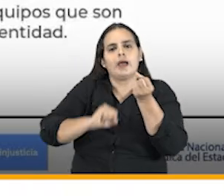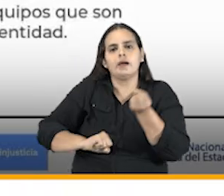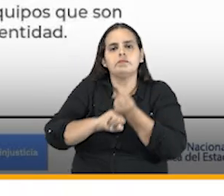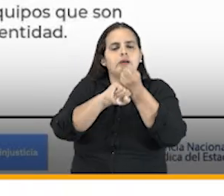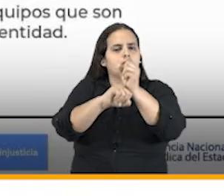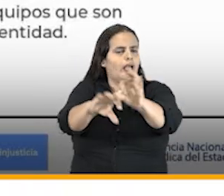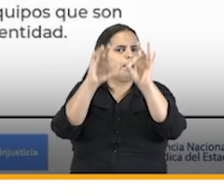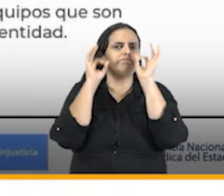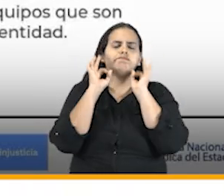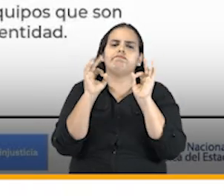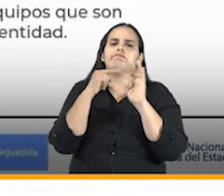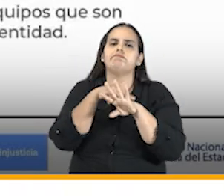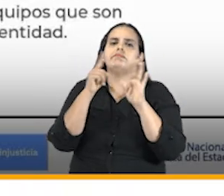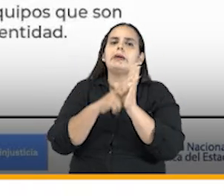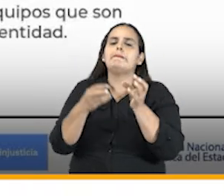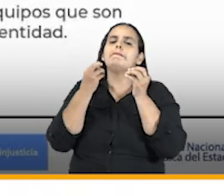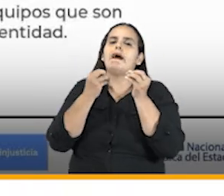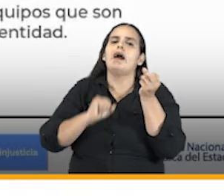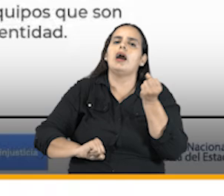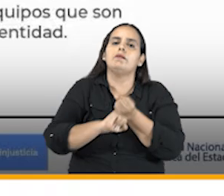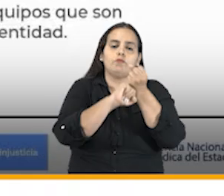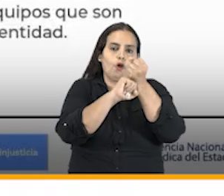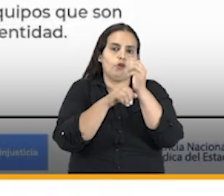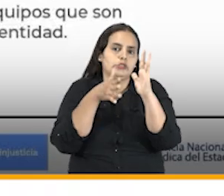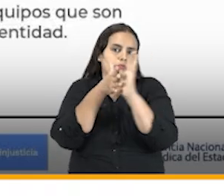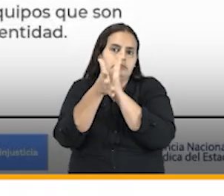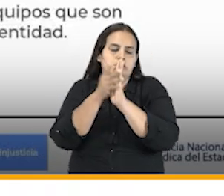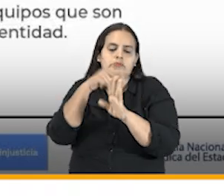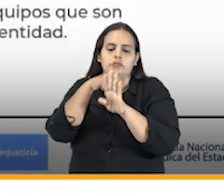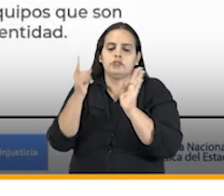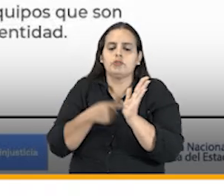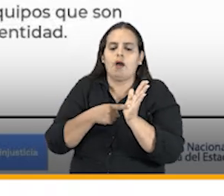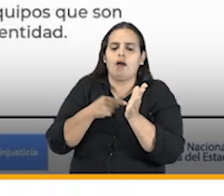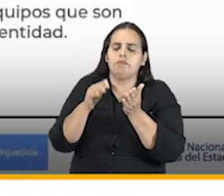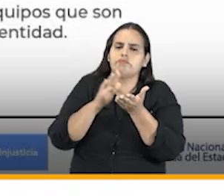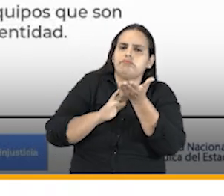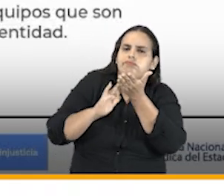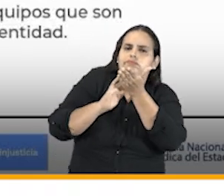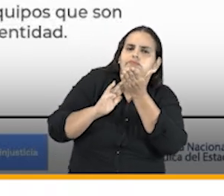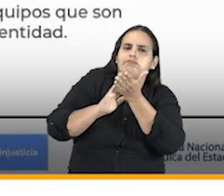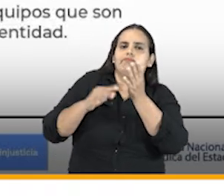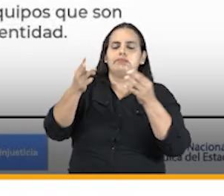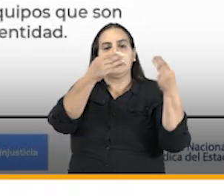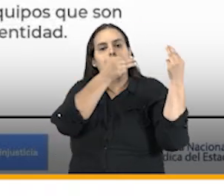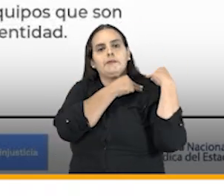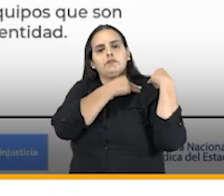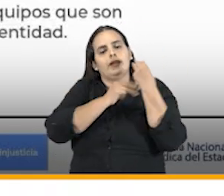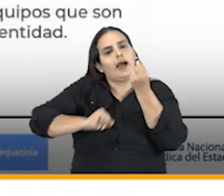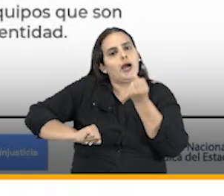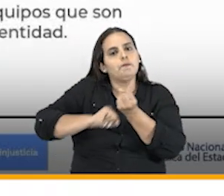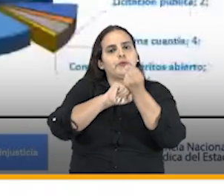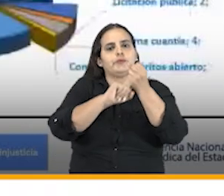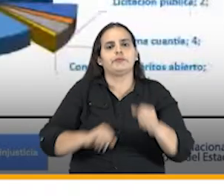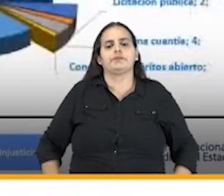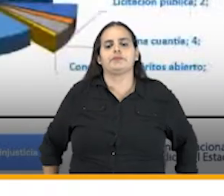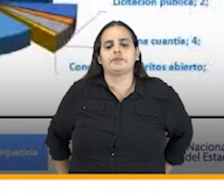de alta disponibilidad para garantizar valga la redundancia la operatividad de los sistemas misionales y de apoyo